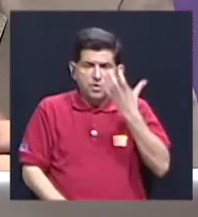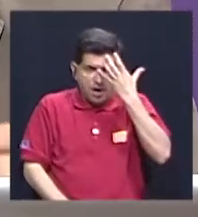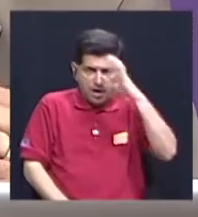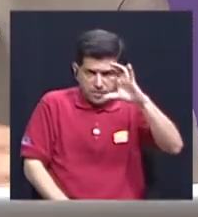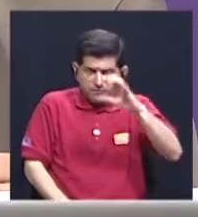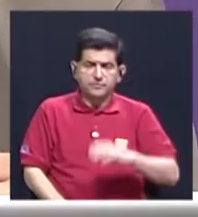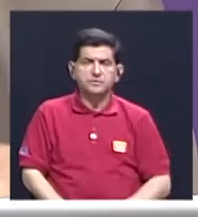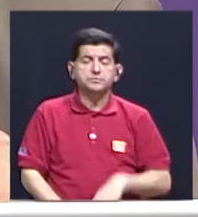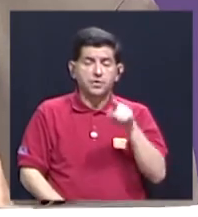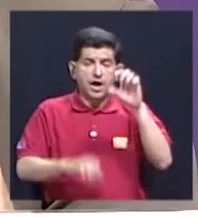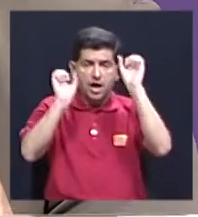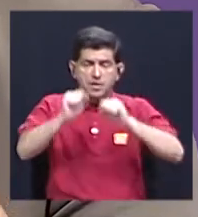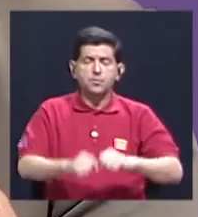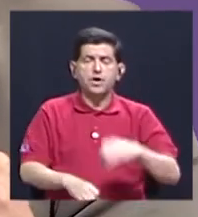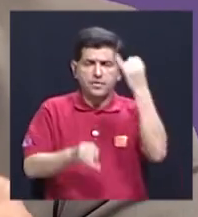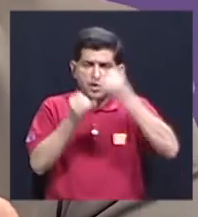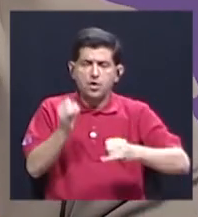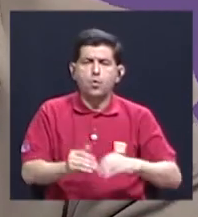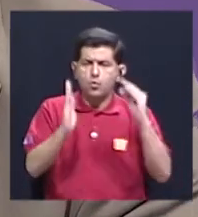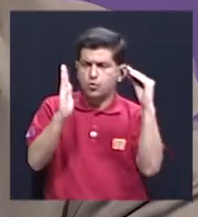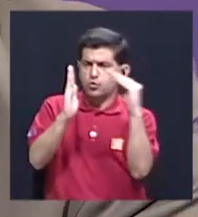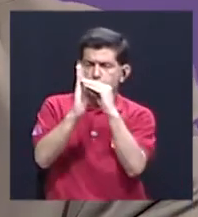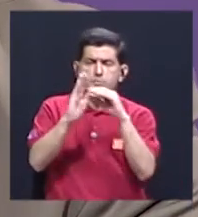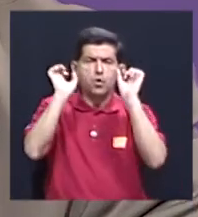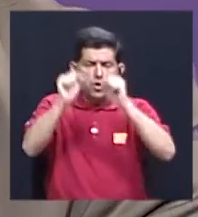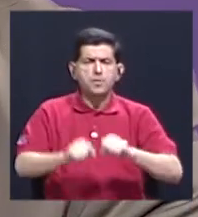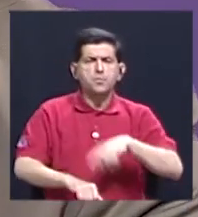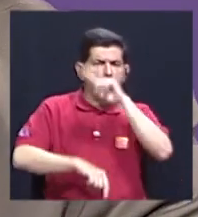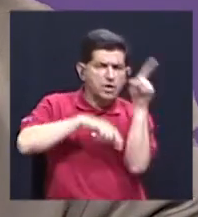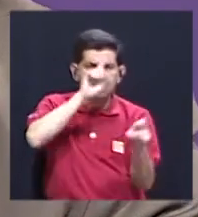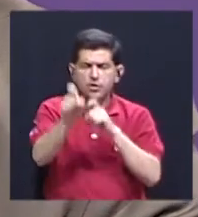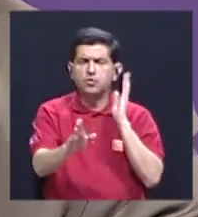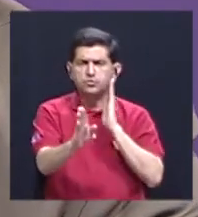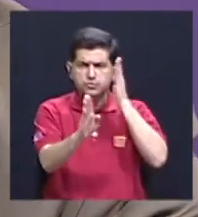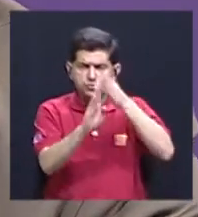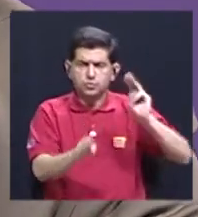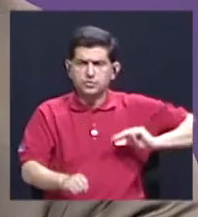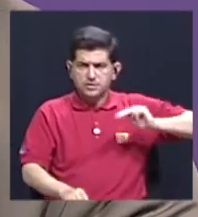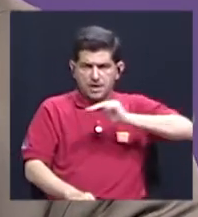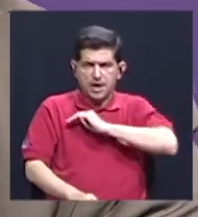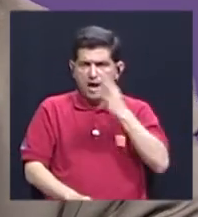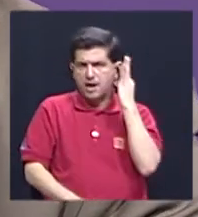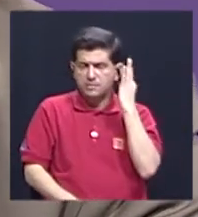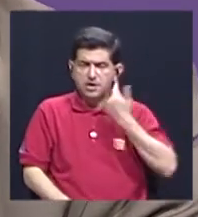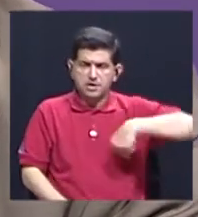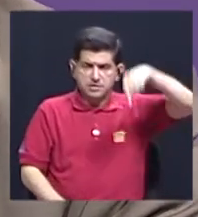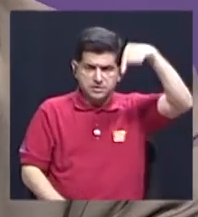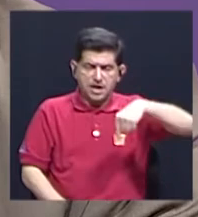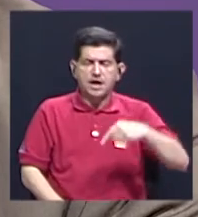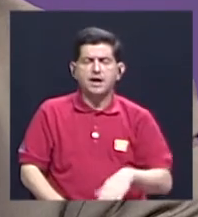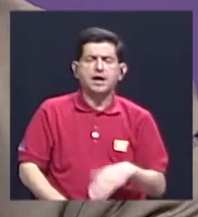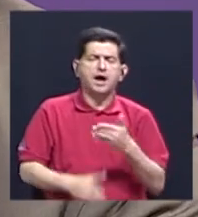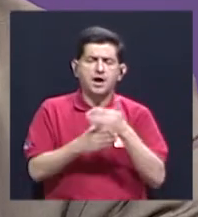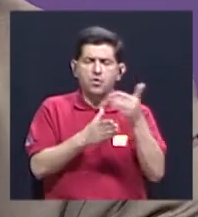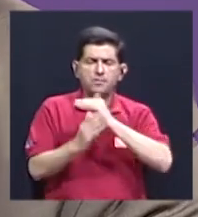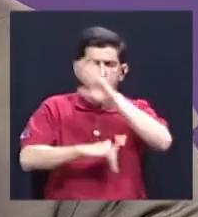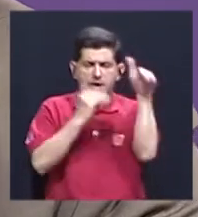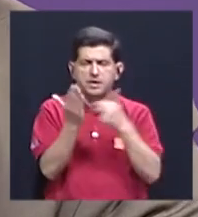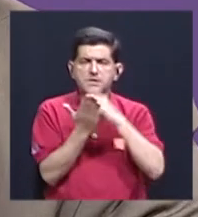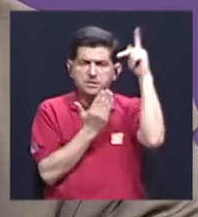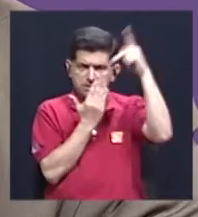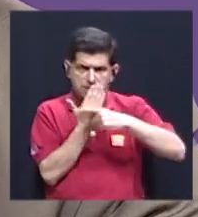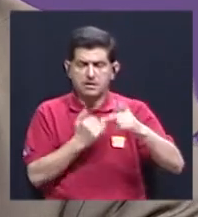acceder al último post que tenemos y de inmediato pueden hacerle consultas directas a la ministra que vamos a estar compartiendo durante todo el programa.